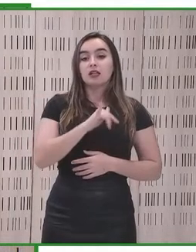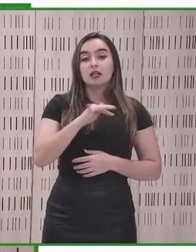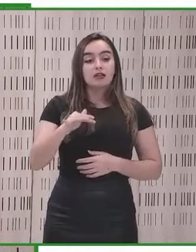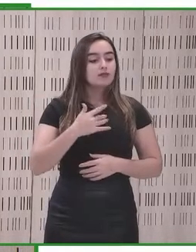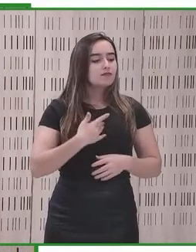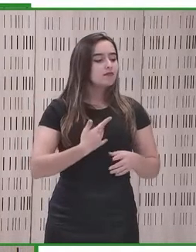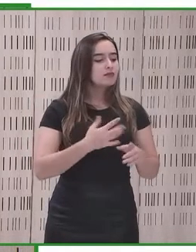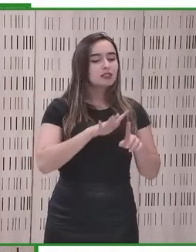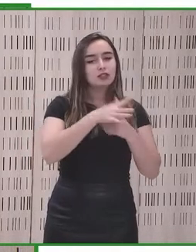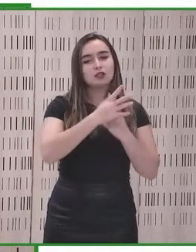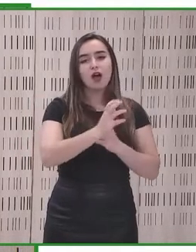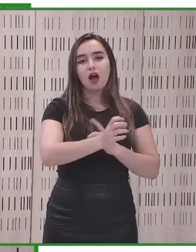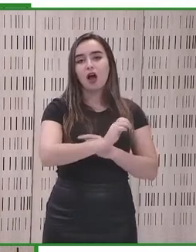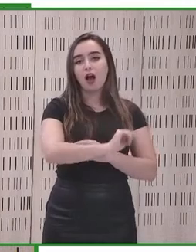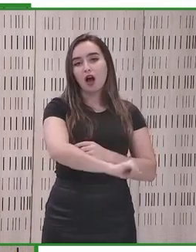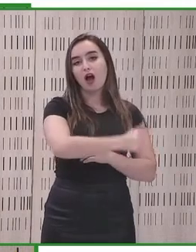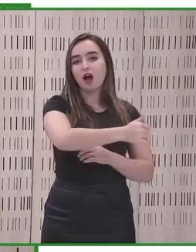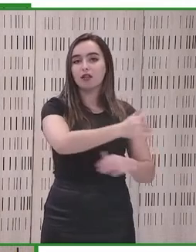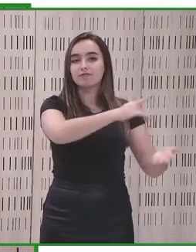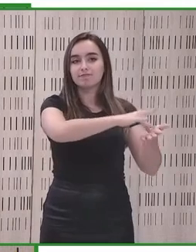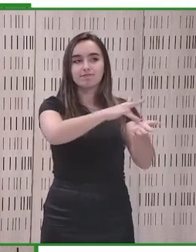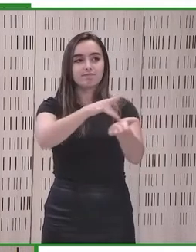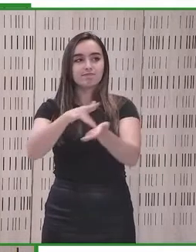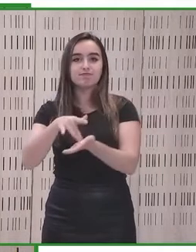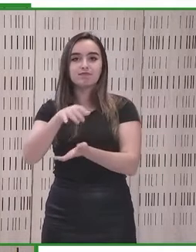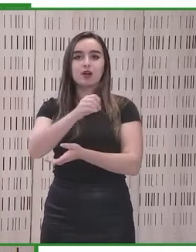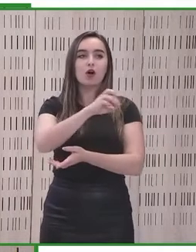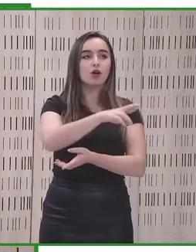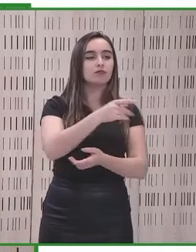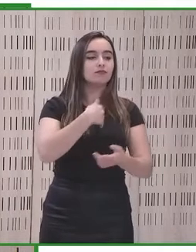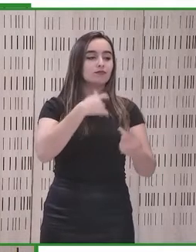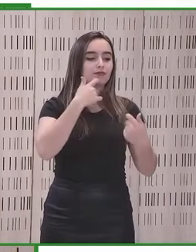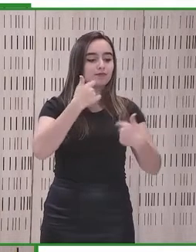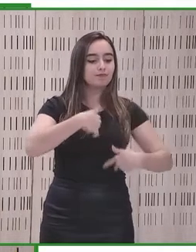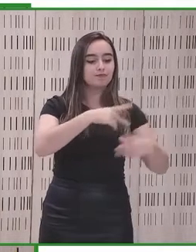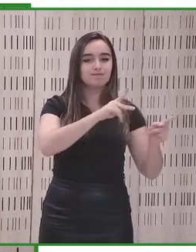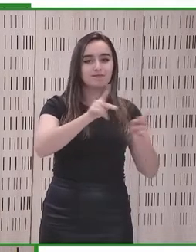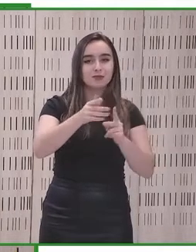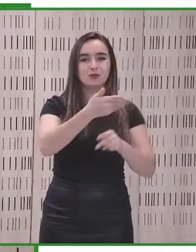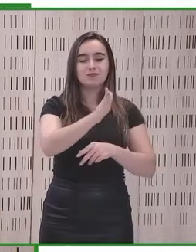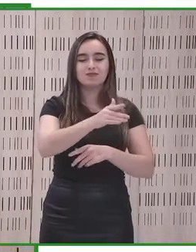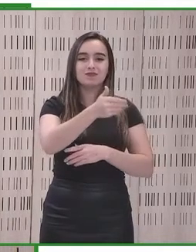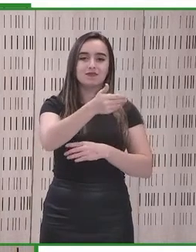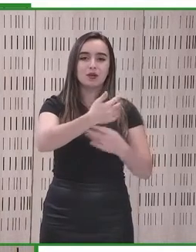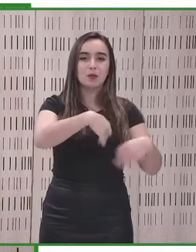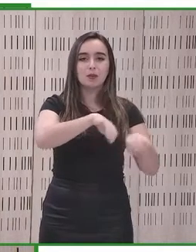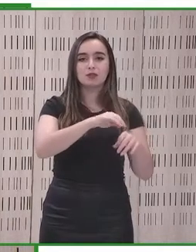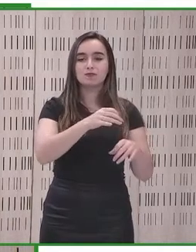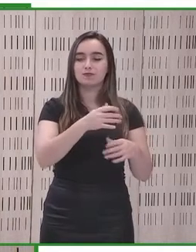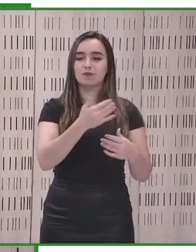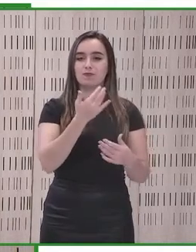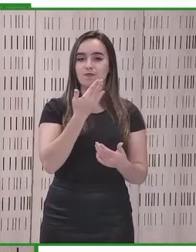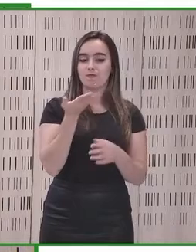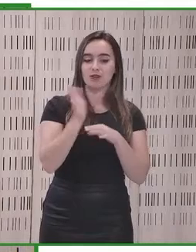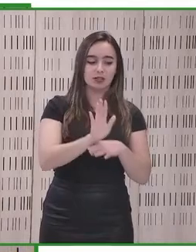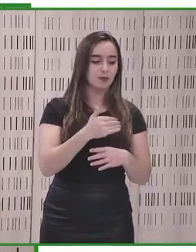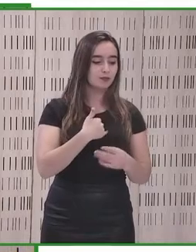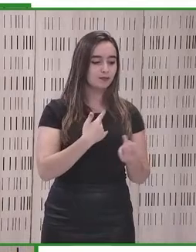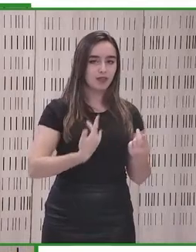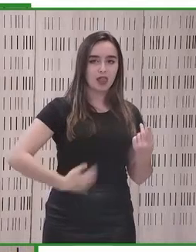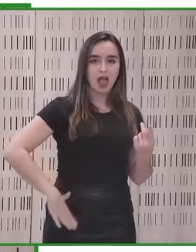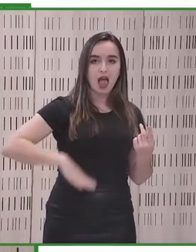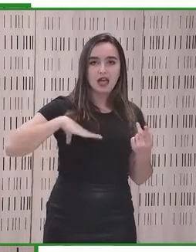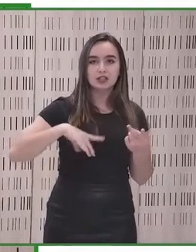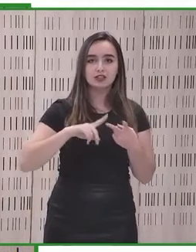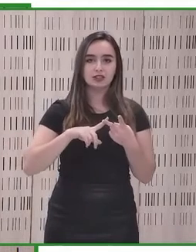particularmente los condicionamientos humanos relevantes, como por ejemplo la edad, el sexo,